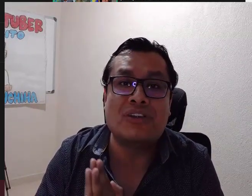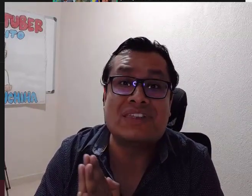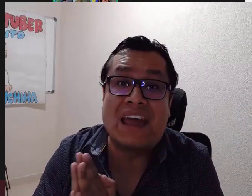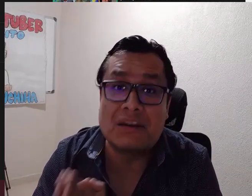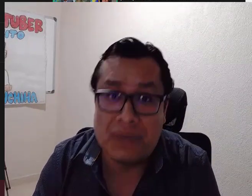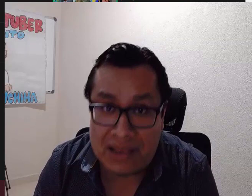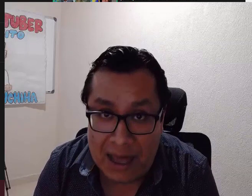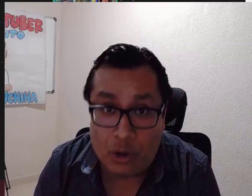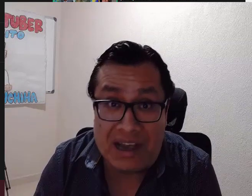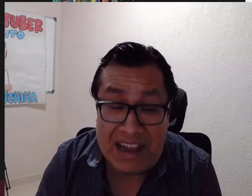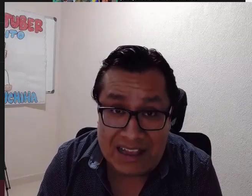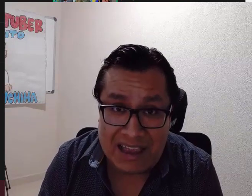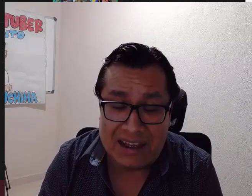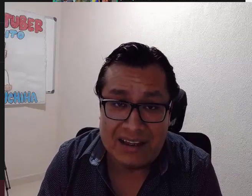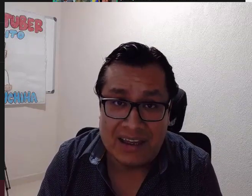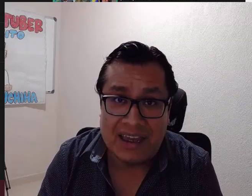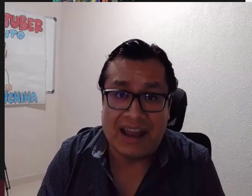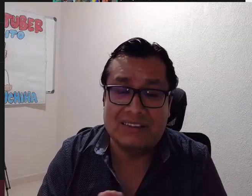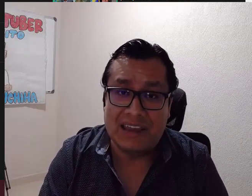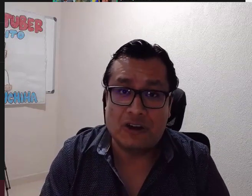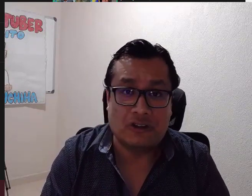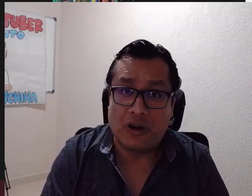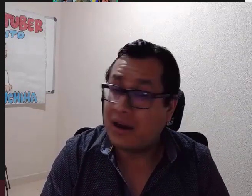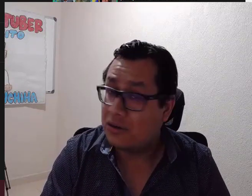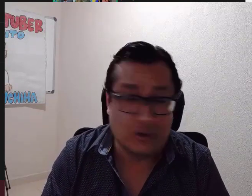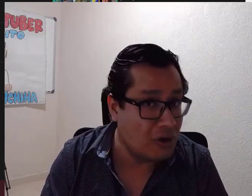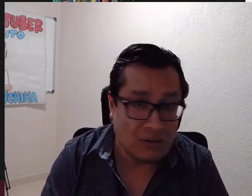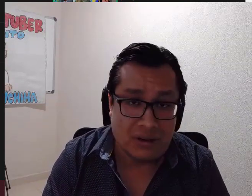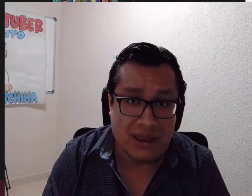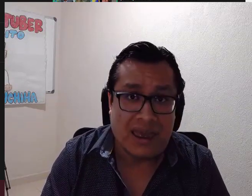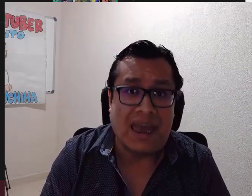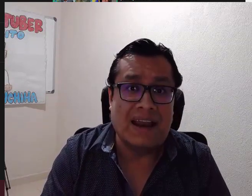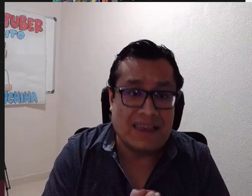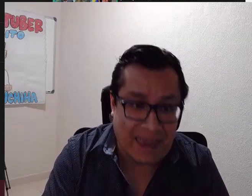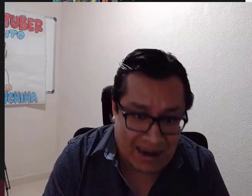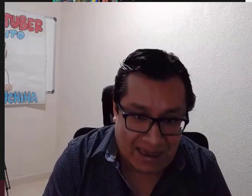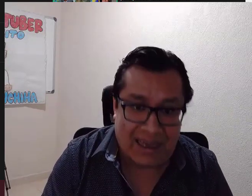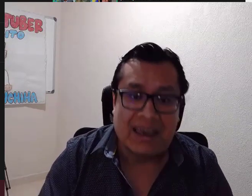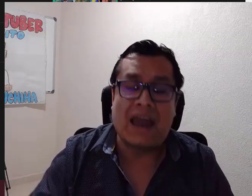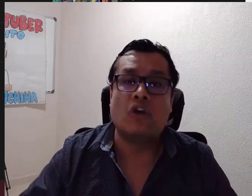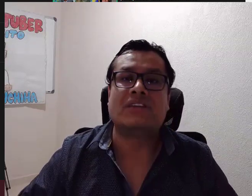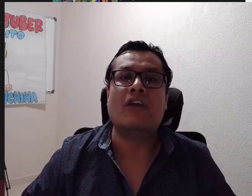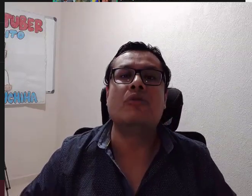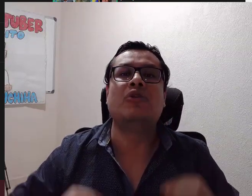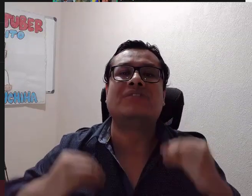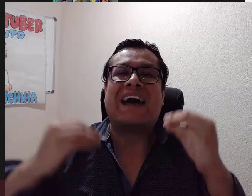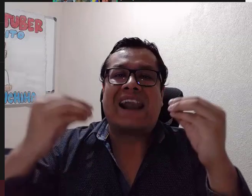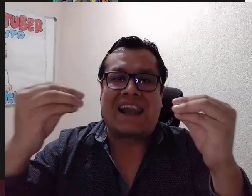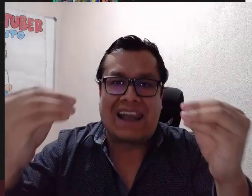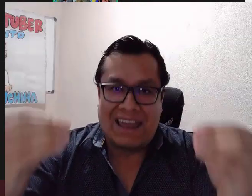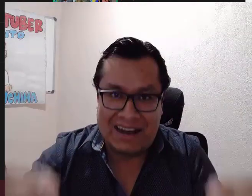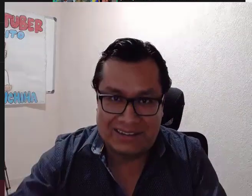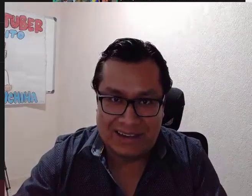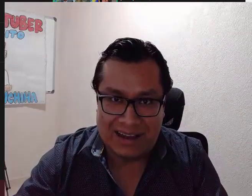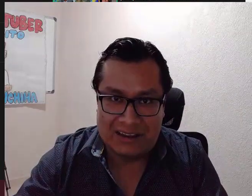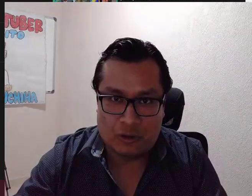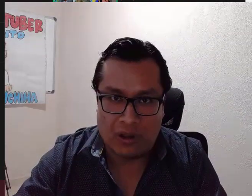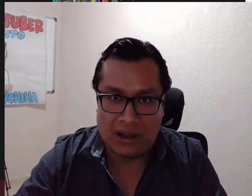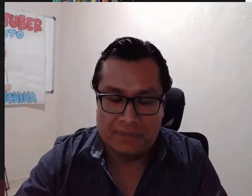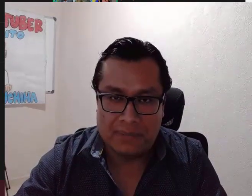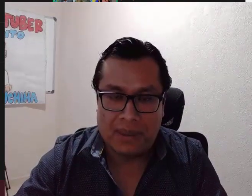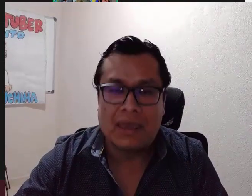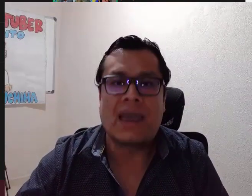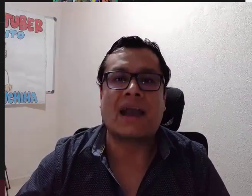dar por terminado en línea el ciclo escolar. No. Él quiere que los alumnos regresen a la